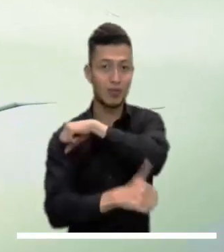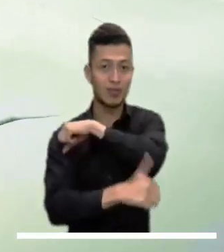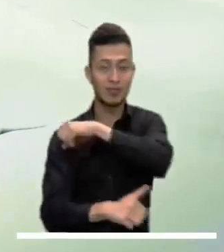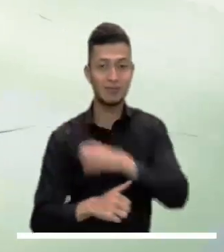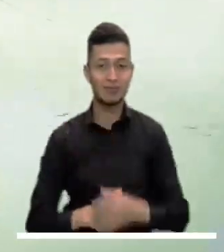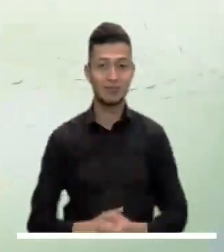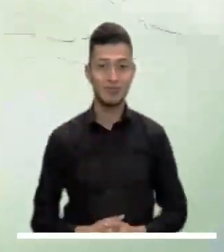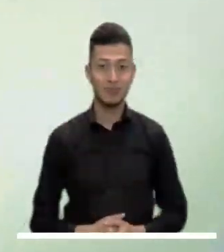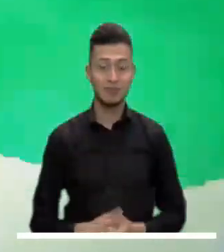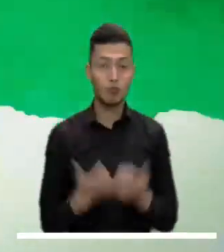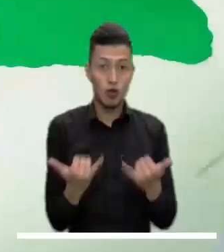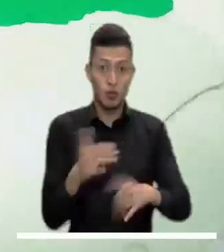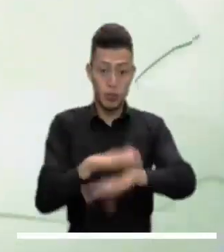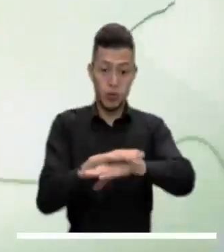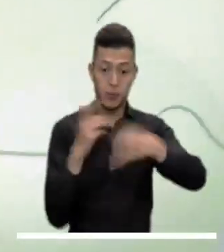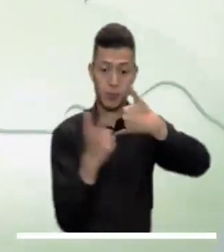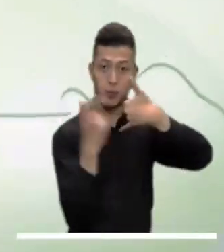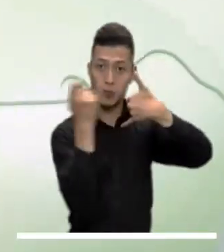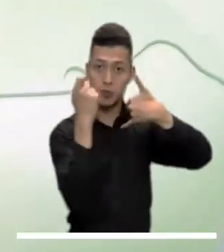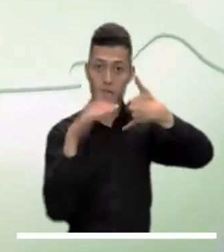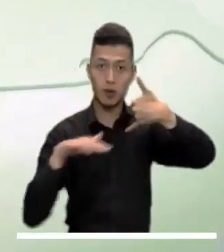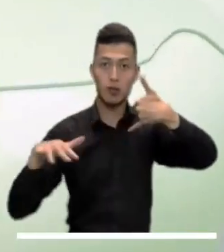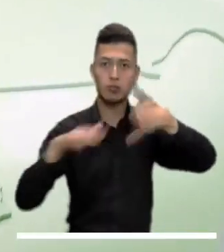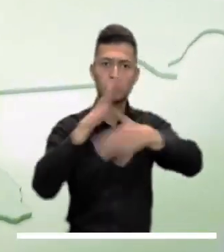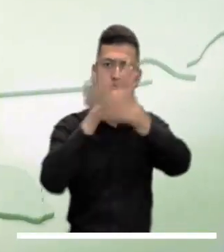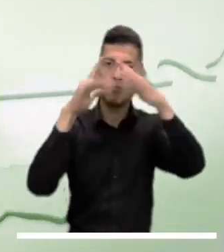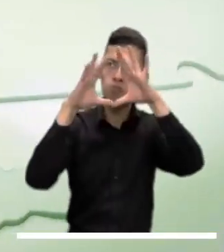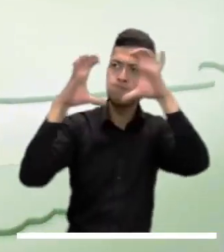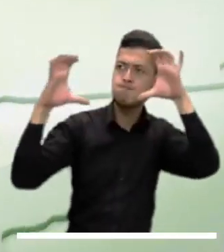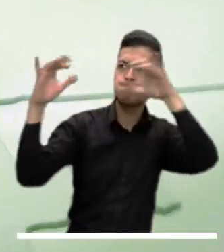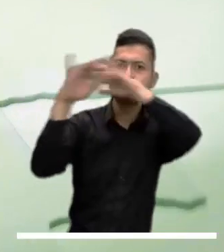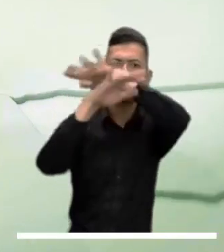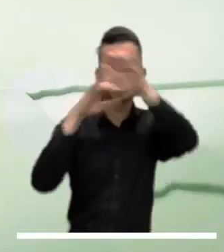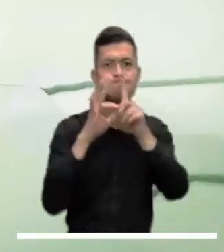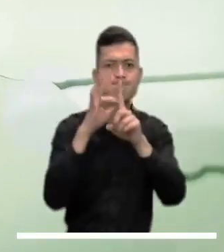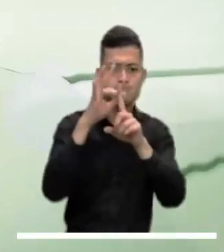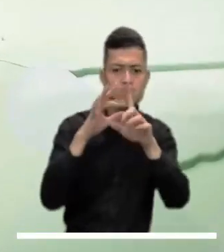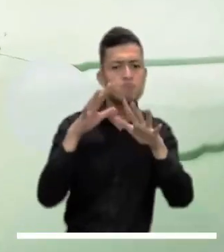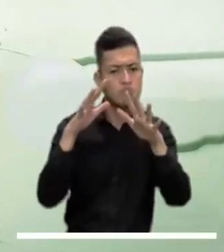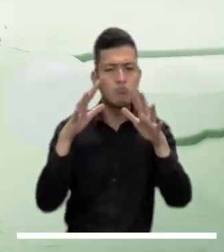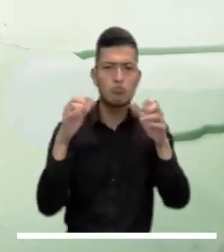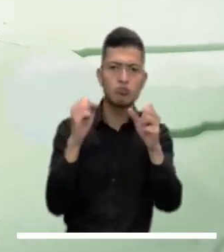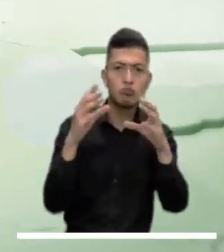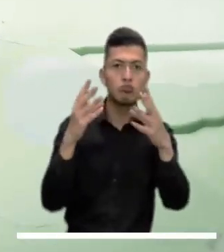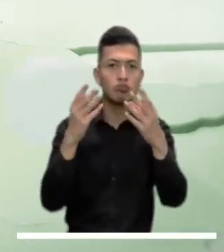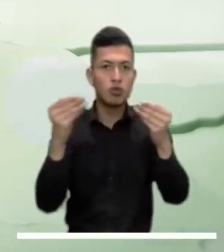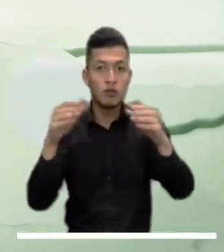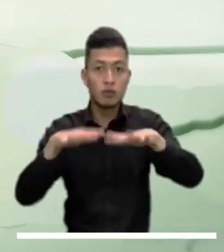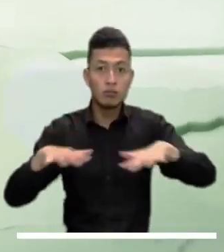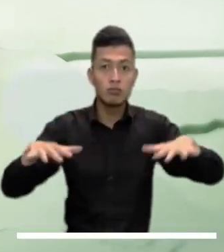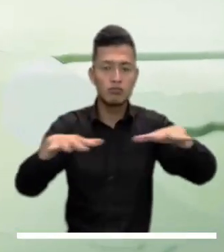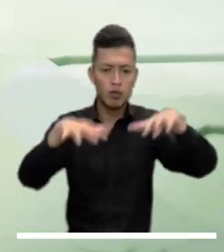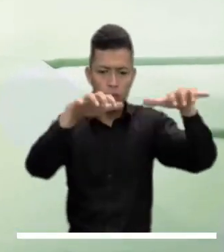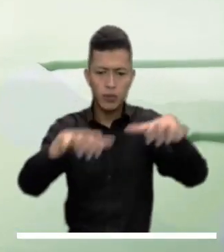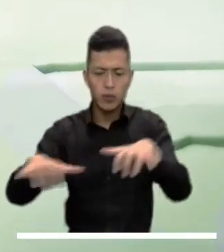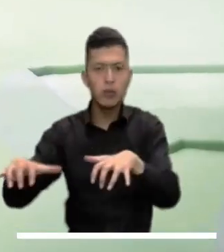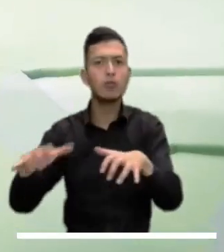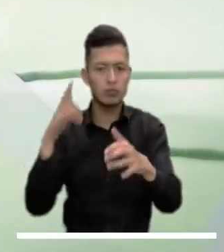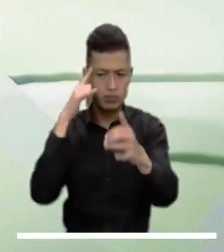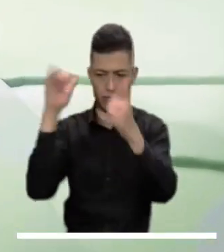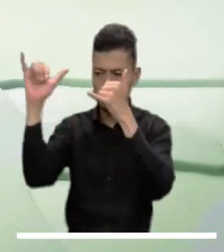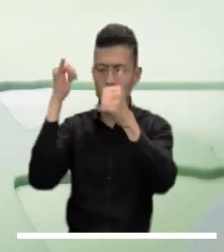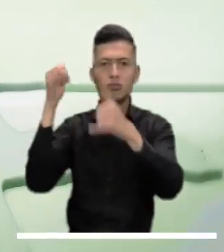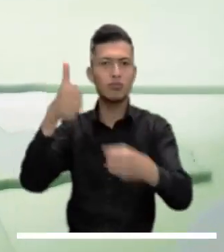Cundinamarca y Boyacá. Para esta tarde en la Orinoquía veremos un cielo con nevosidad variable y posibles lloviznas en Bichada,